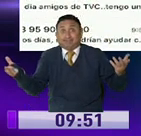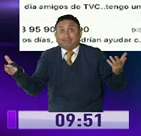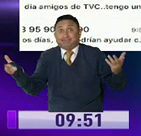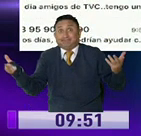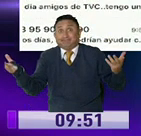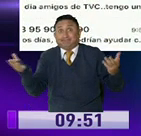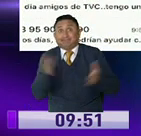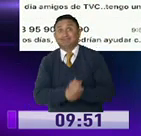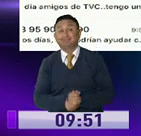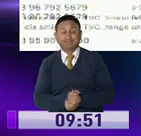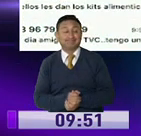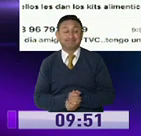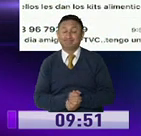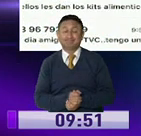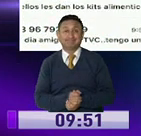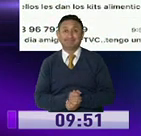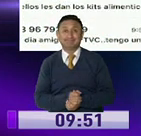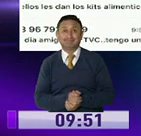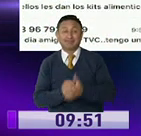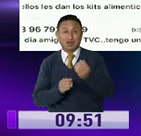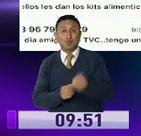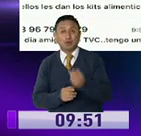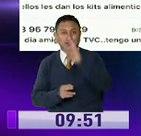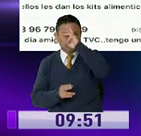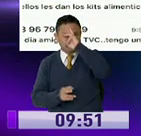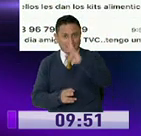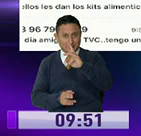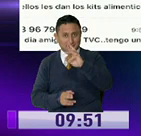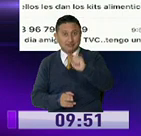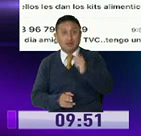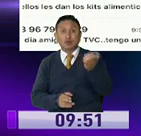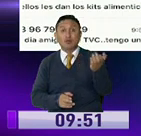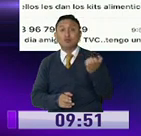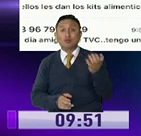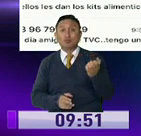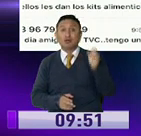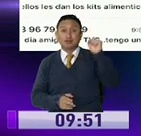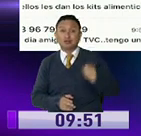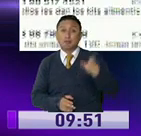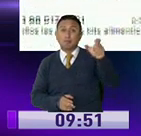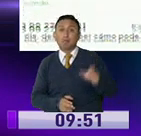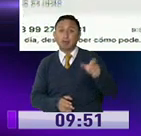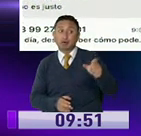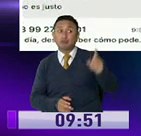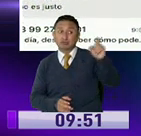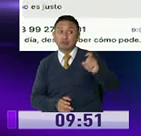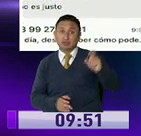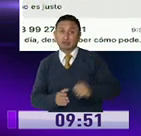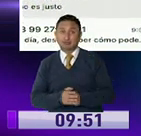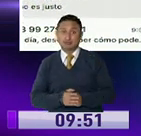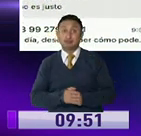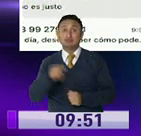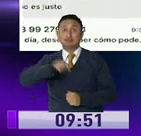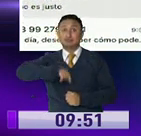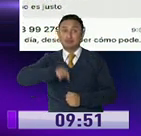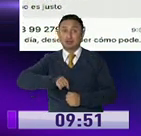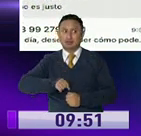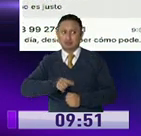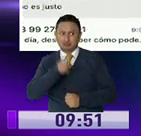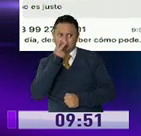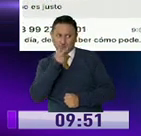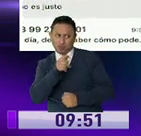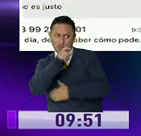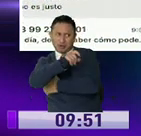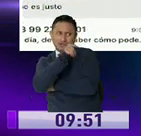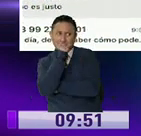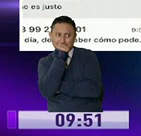Solamente le puedo decir increíble. Buen día, con todo respeto, me imagino que el bono debería dar a las personas que necesitan, aquí dan viendo las caras, a